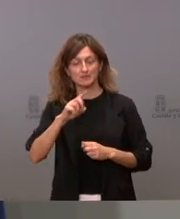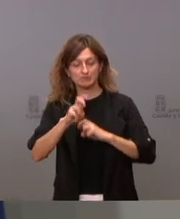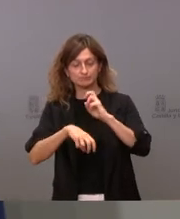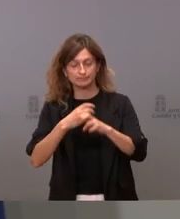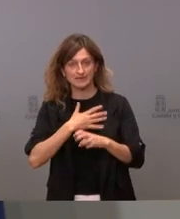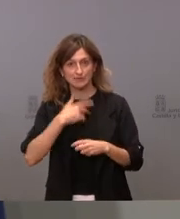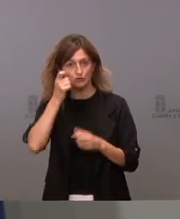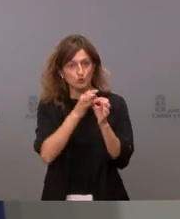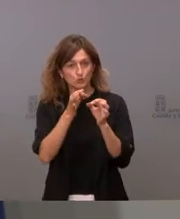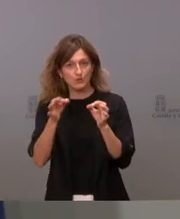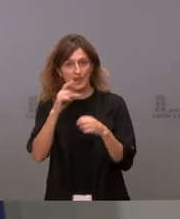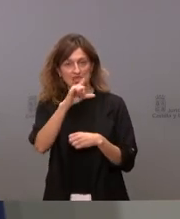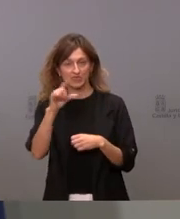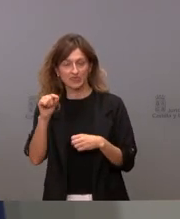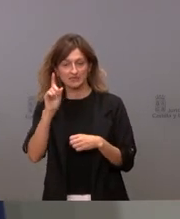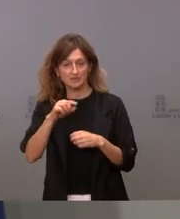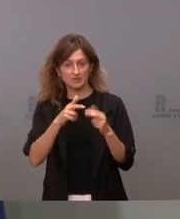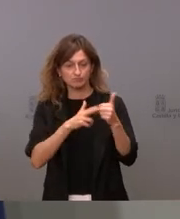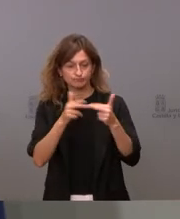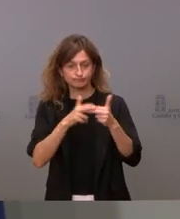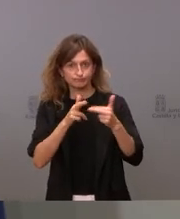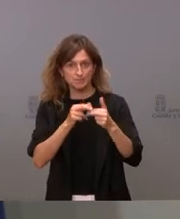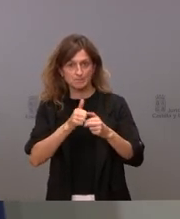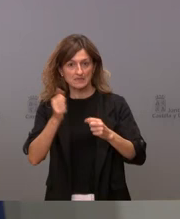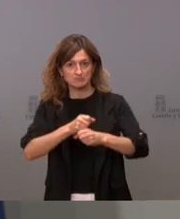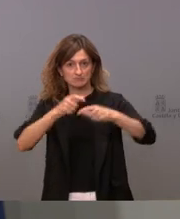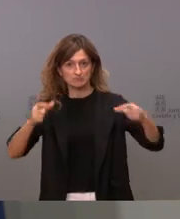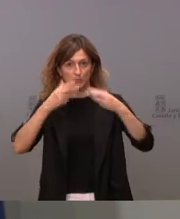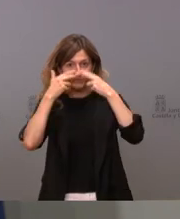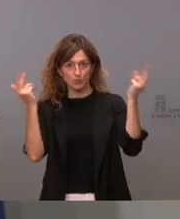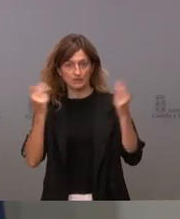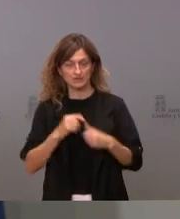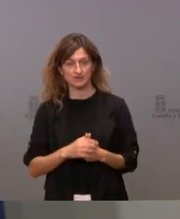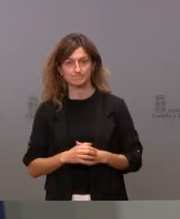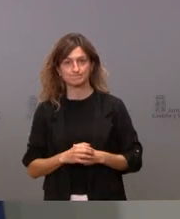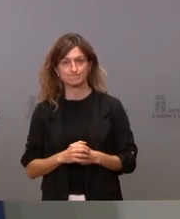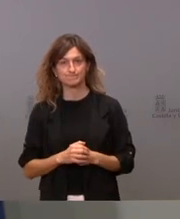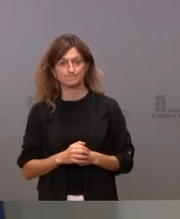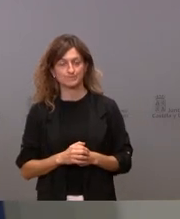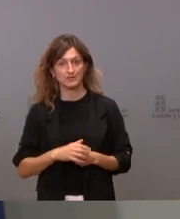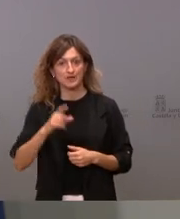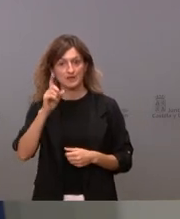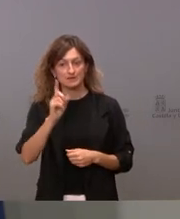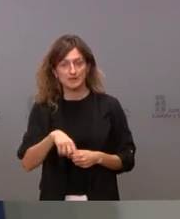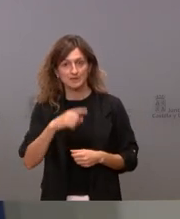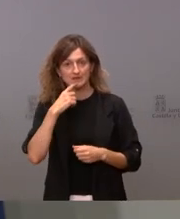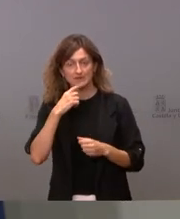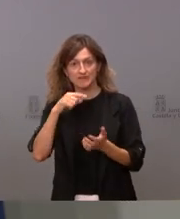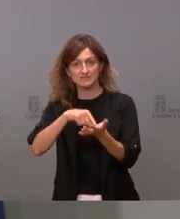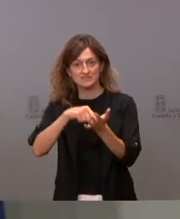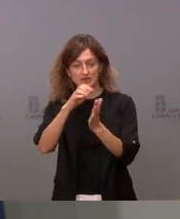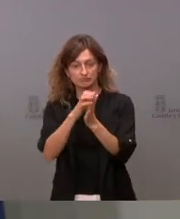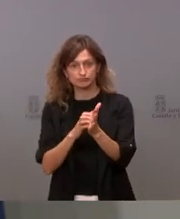en el medio rural y construir también más parque público tenemos también una deducción fiscal del 15